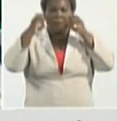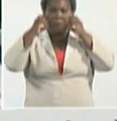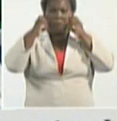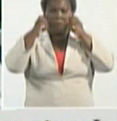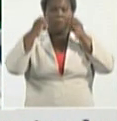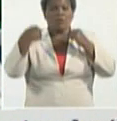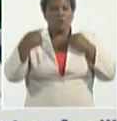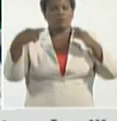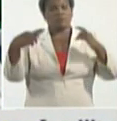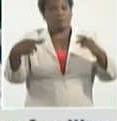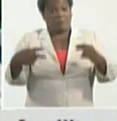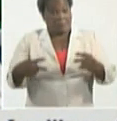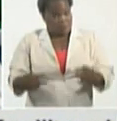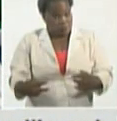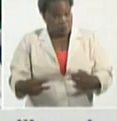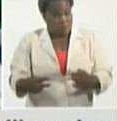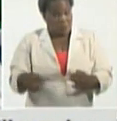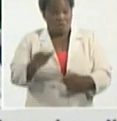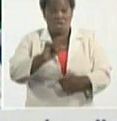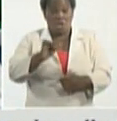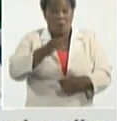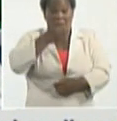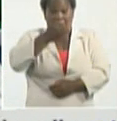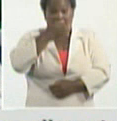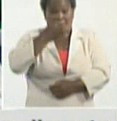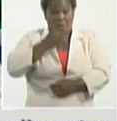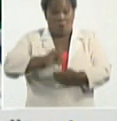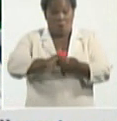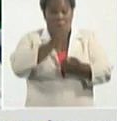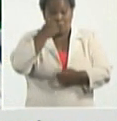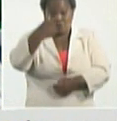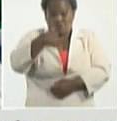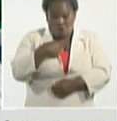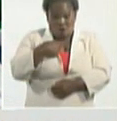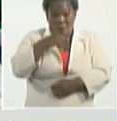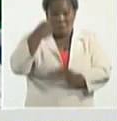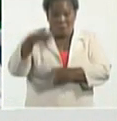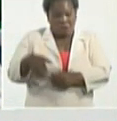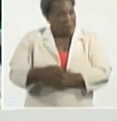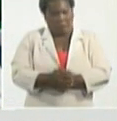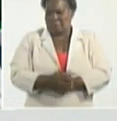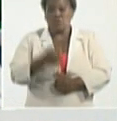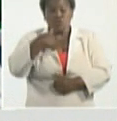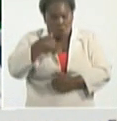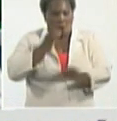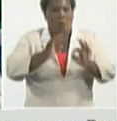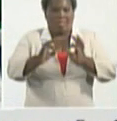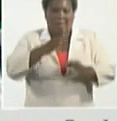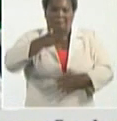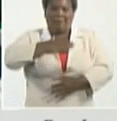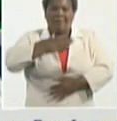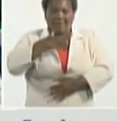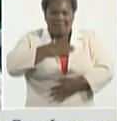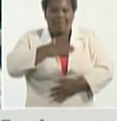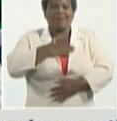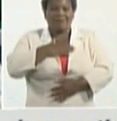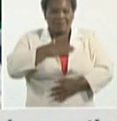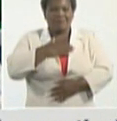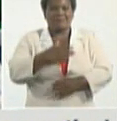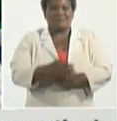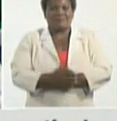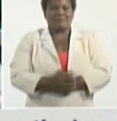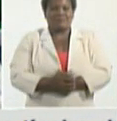ayer me tocó Durán yo no soy el que lo voy a poner entonces miramos